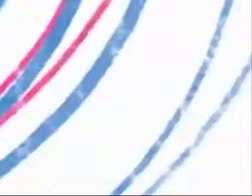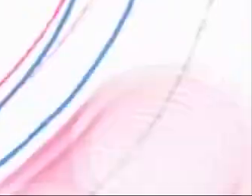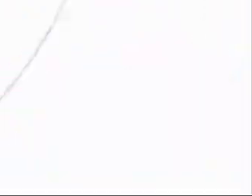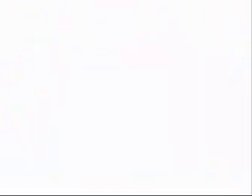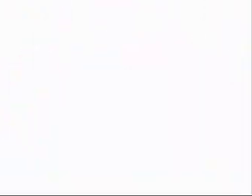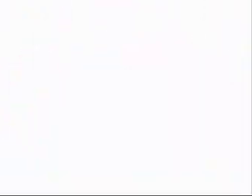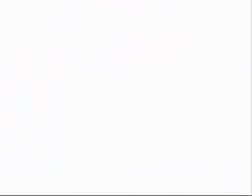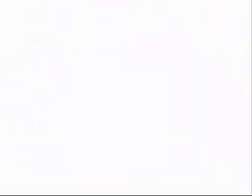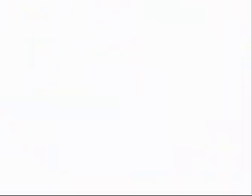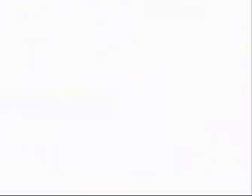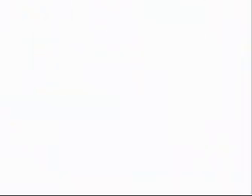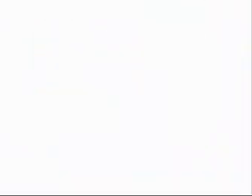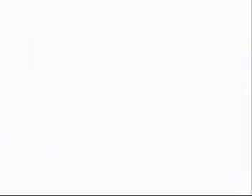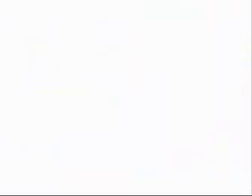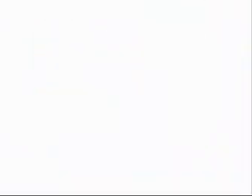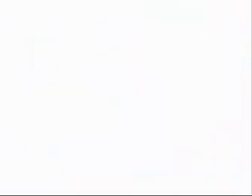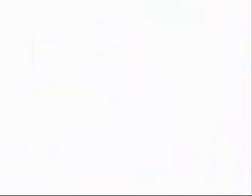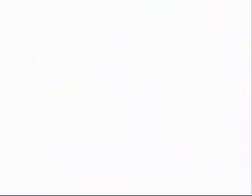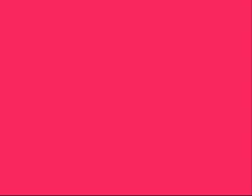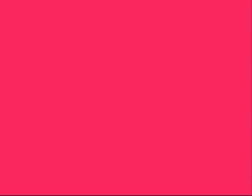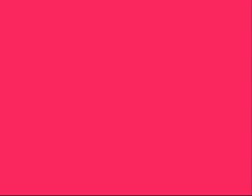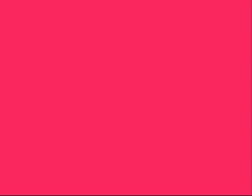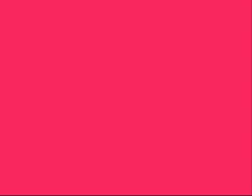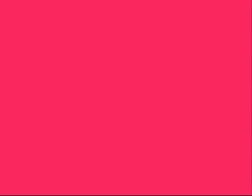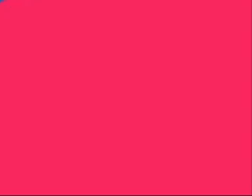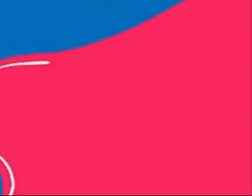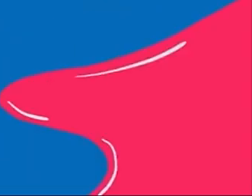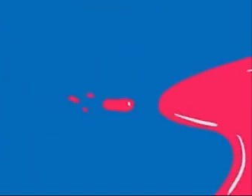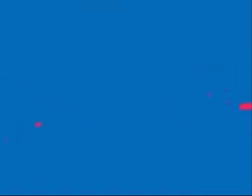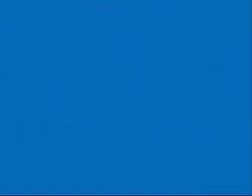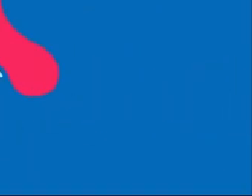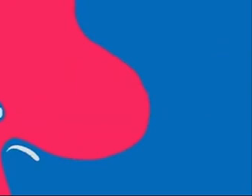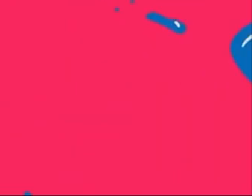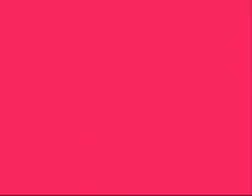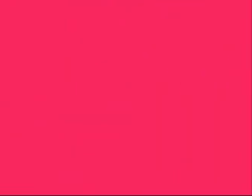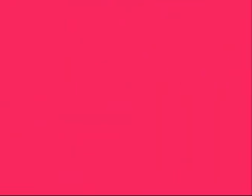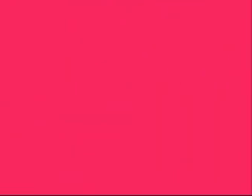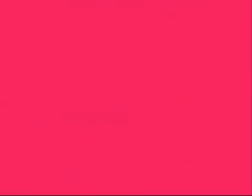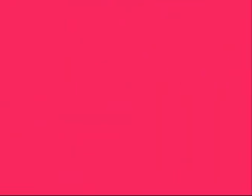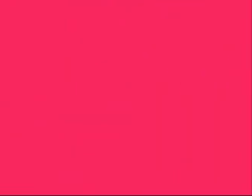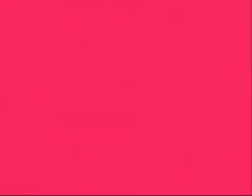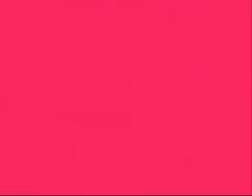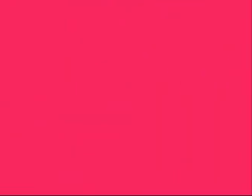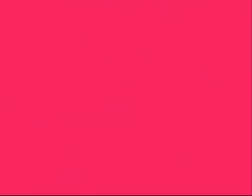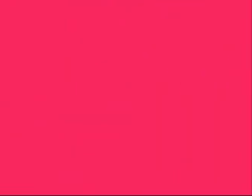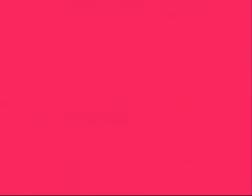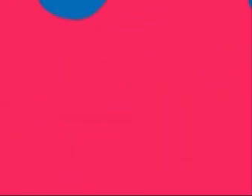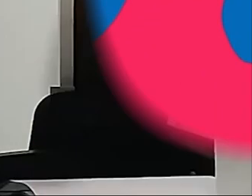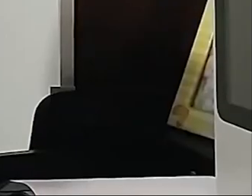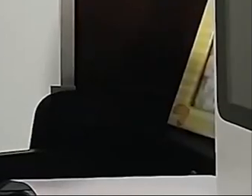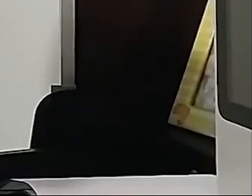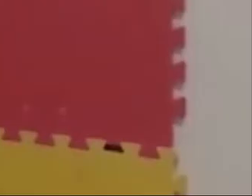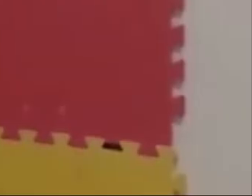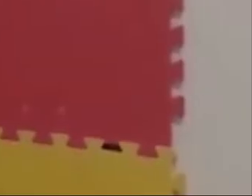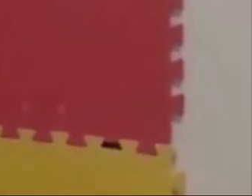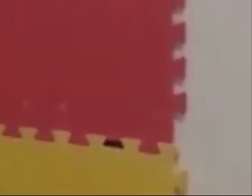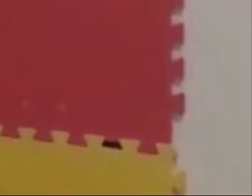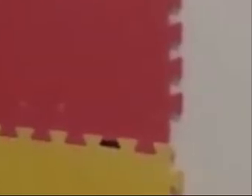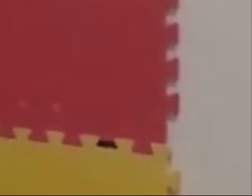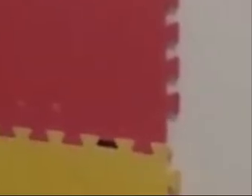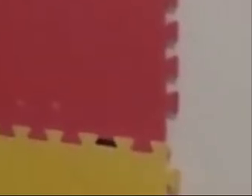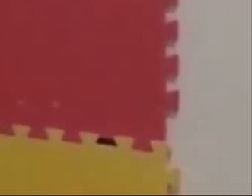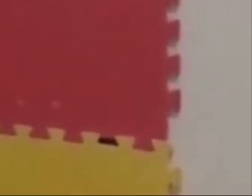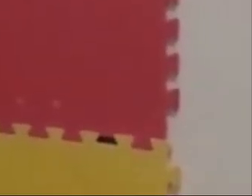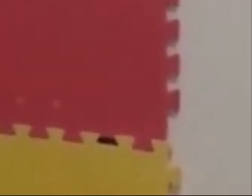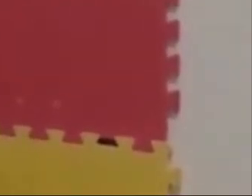se conciencia bajo el lema Un Feliz Viaje por la Vida, donde quieren hacer comprender a la ciudadanía en general el derecho de